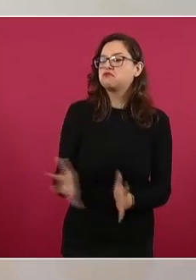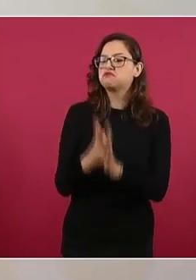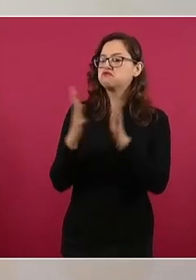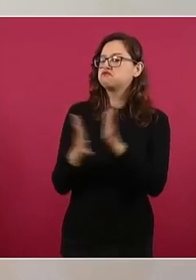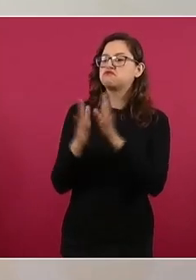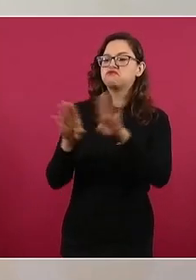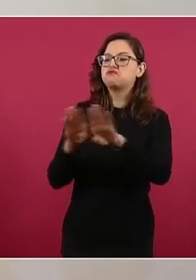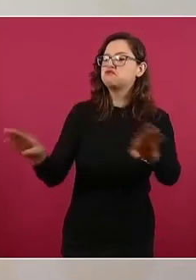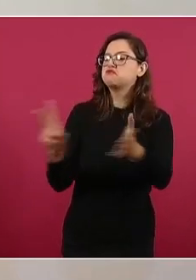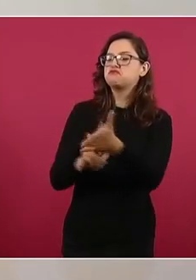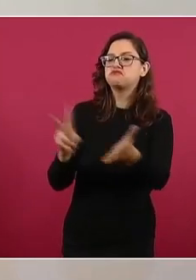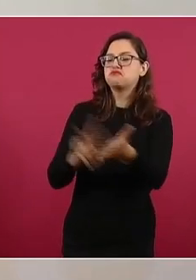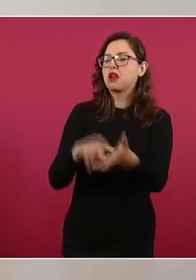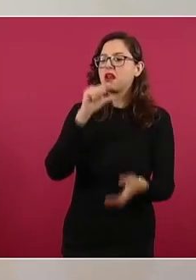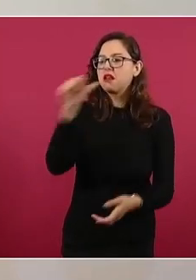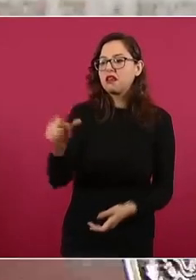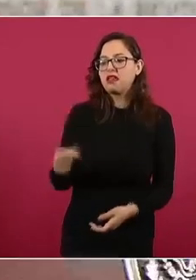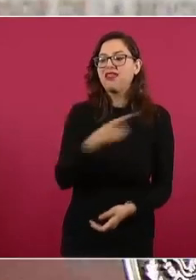porque yo no salí.